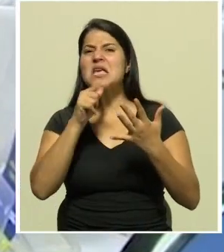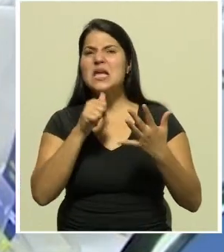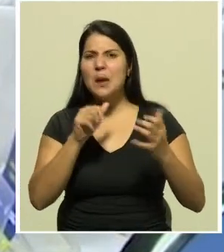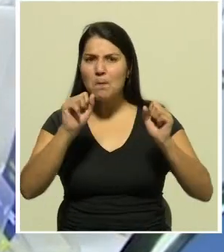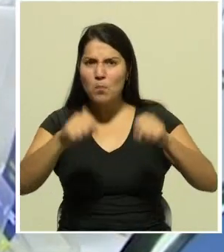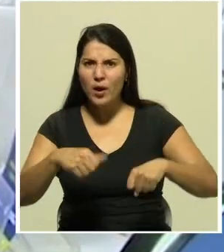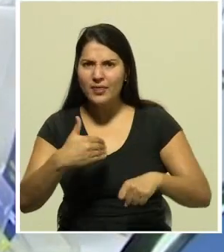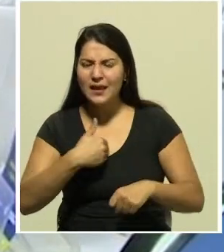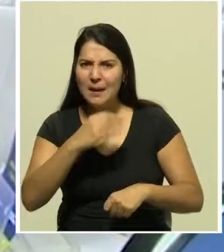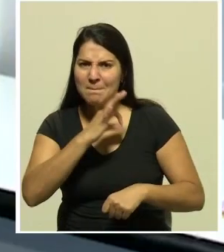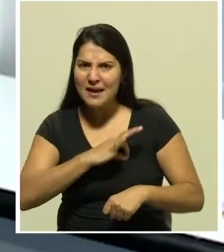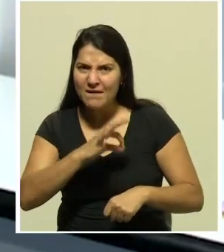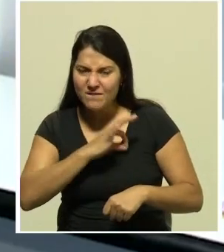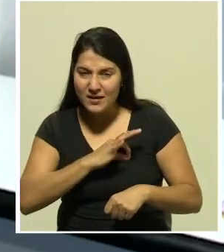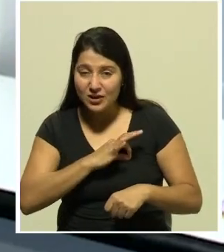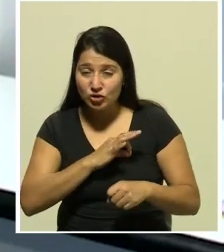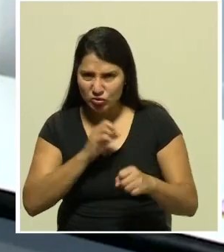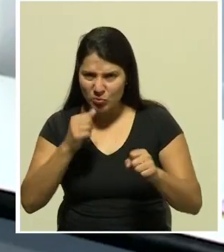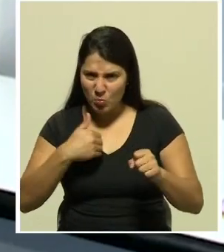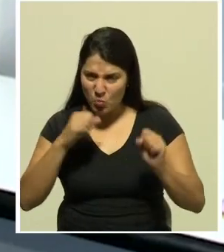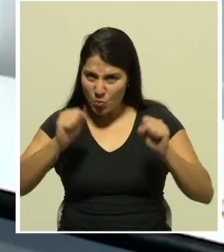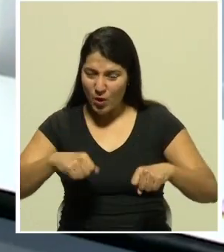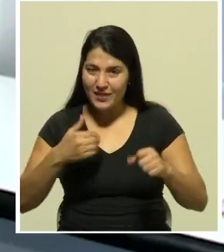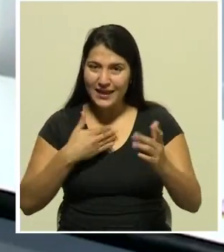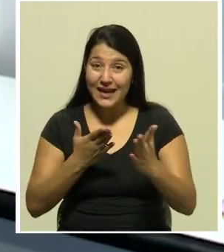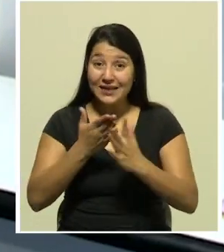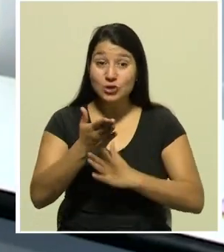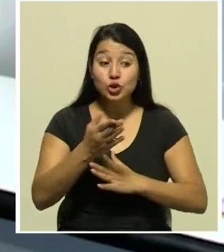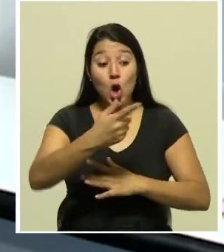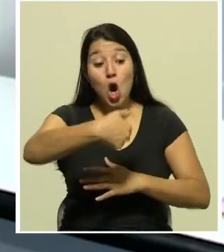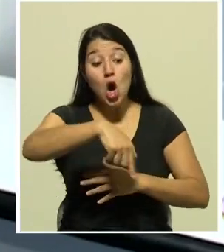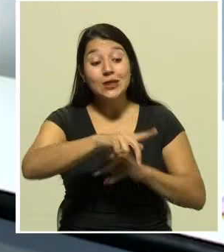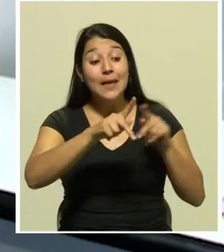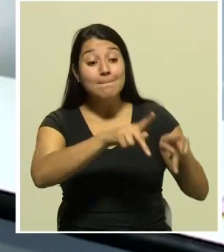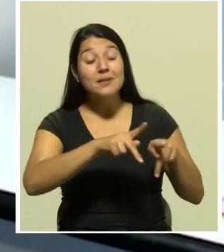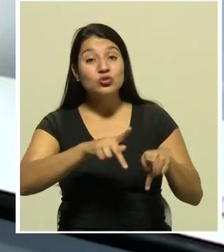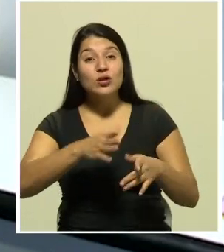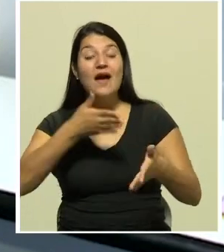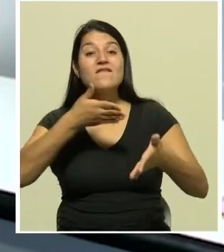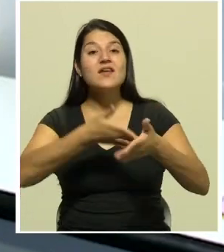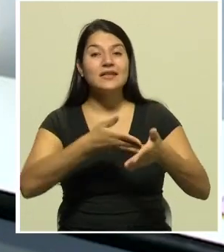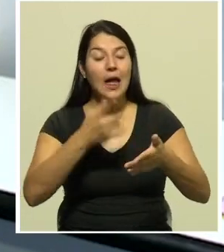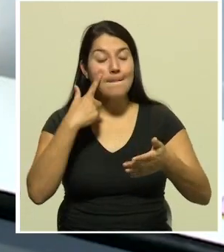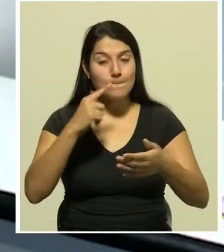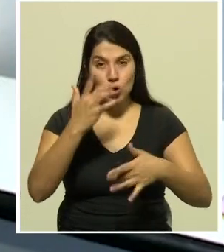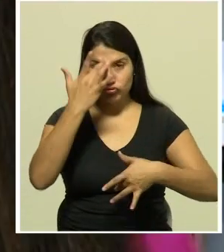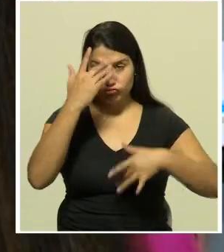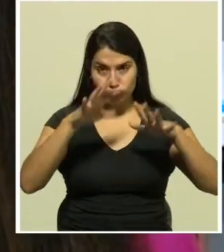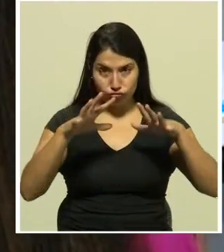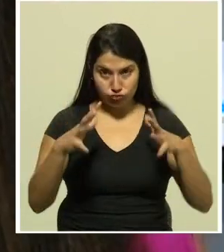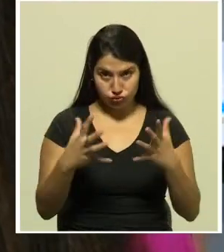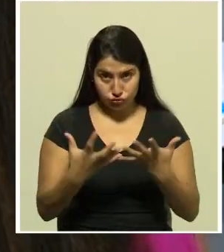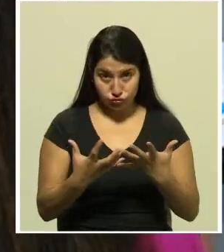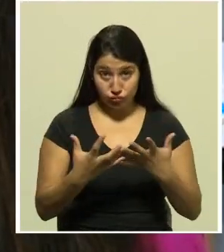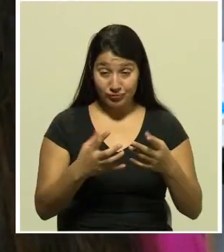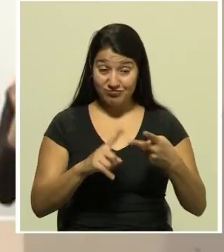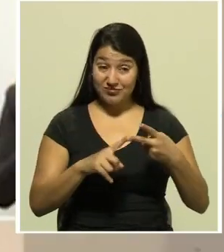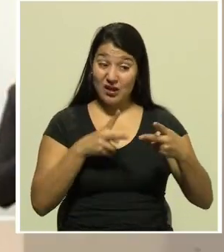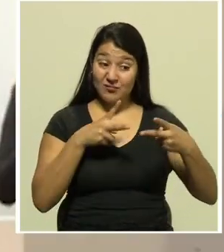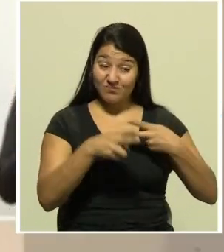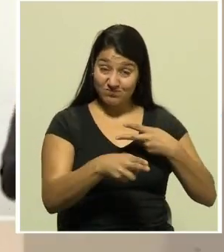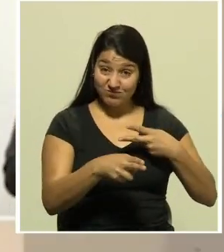afectadas laboralmente por la pandemia del COVID-19 deben estar desempleados y haber aplicado el bono proteger